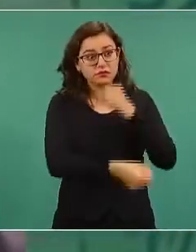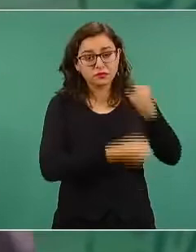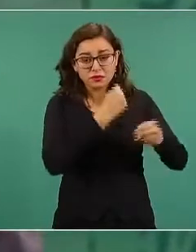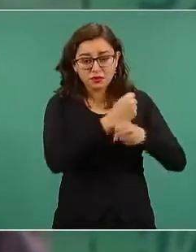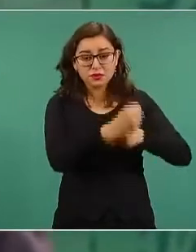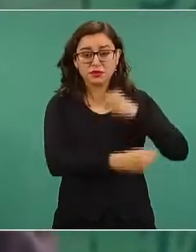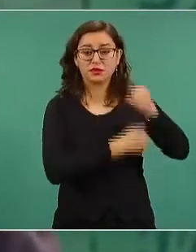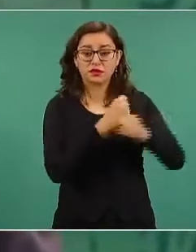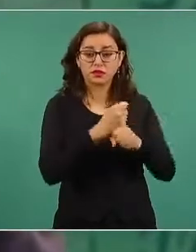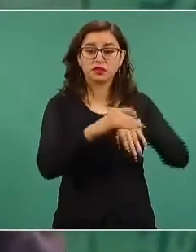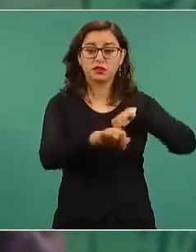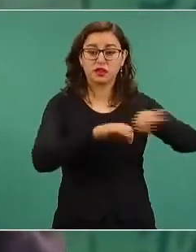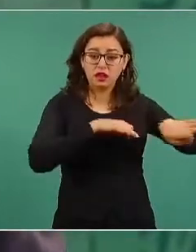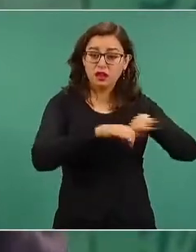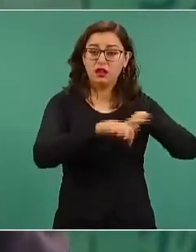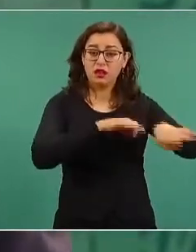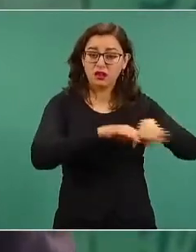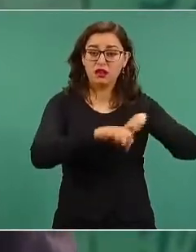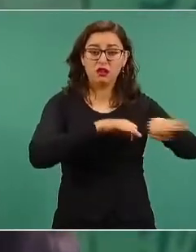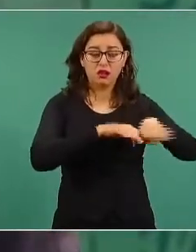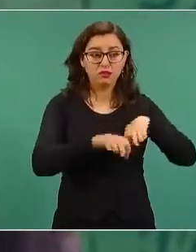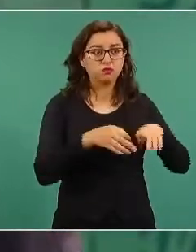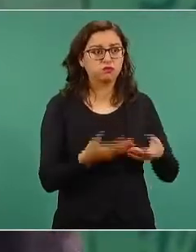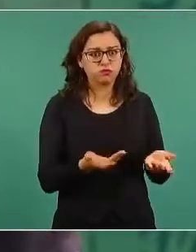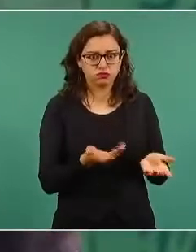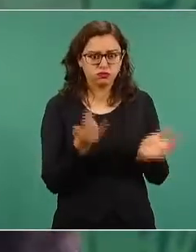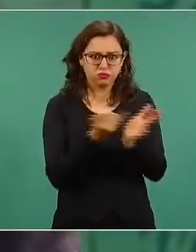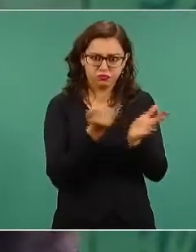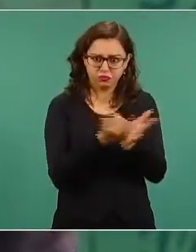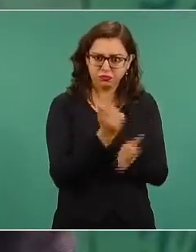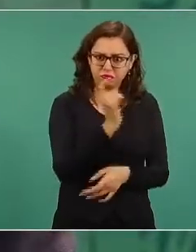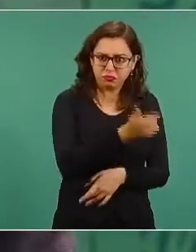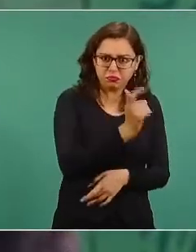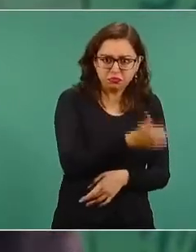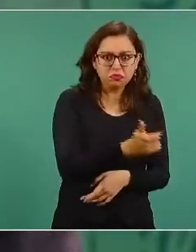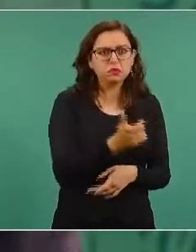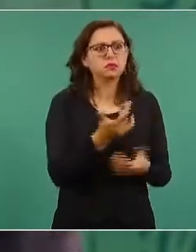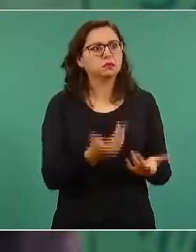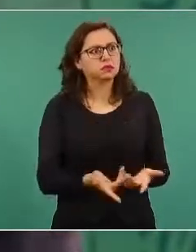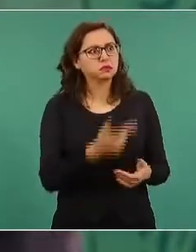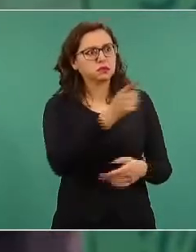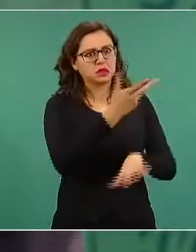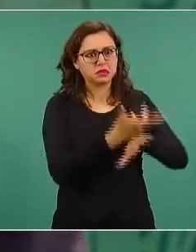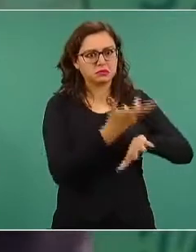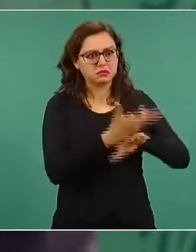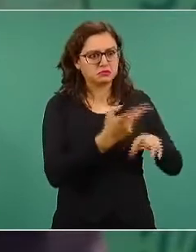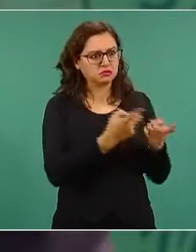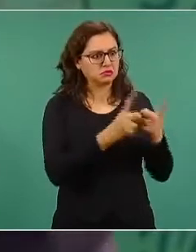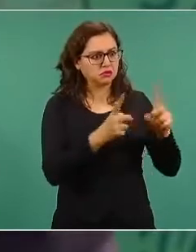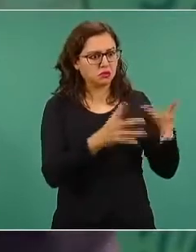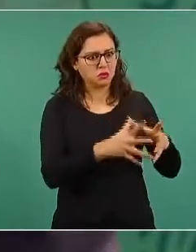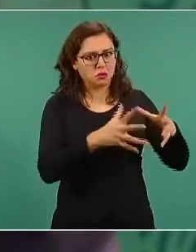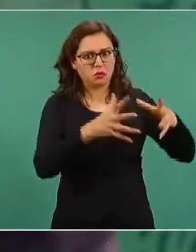en ese país, contribuyendo al desarrollo de esa gran nación.